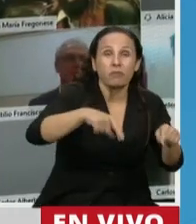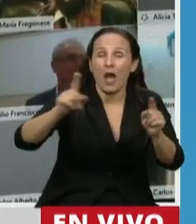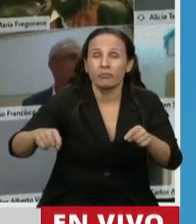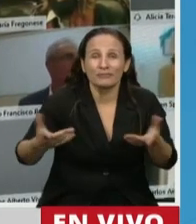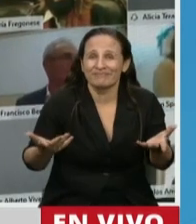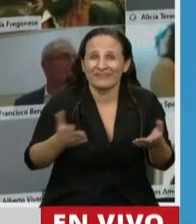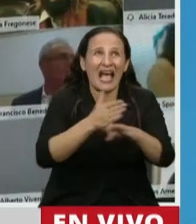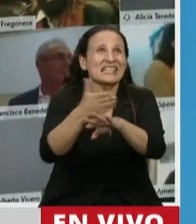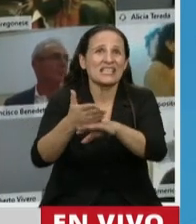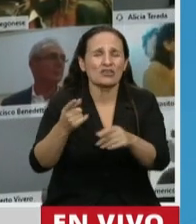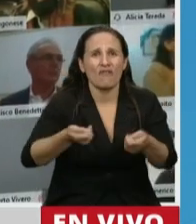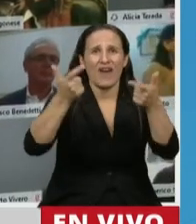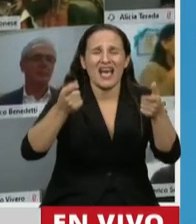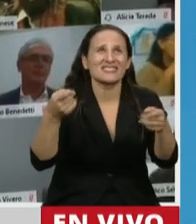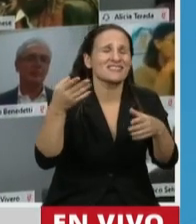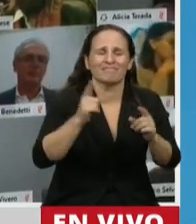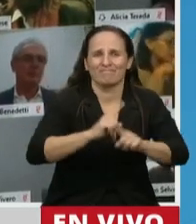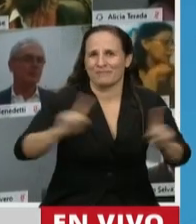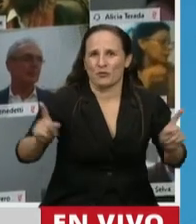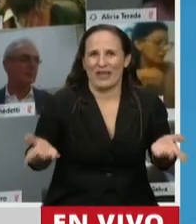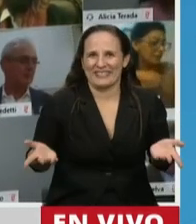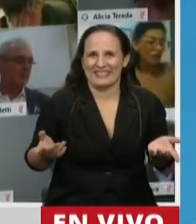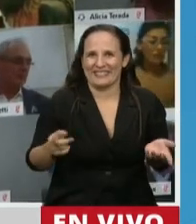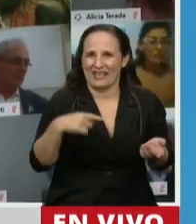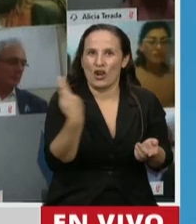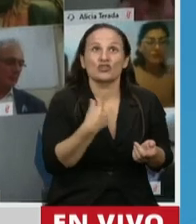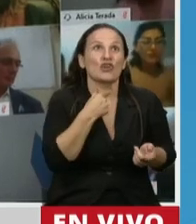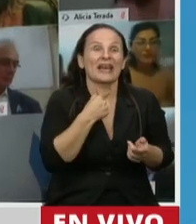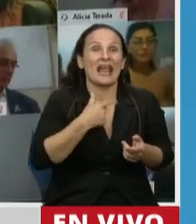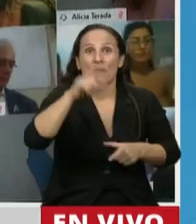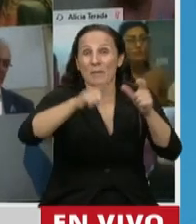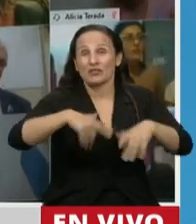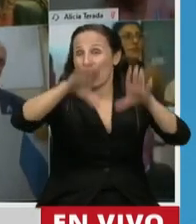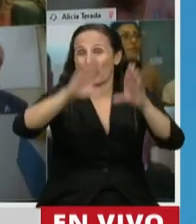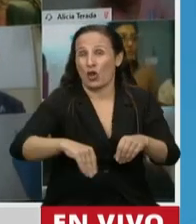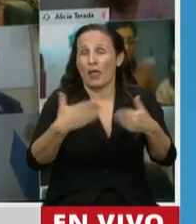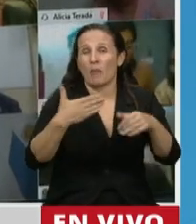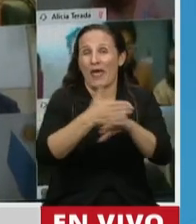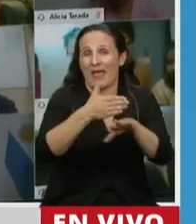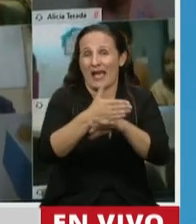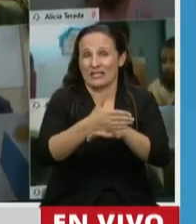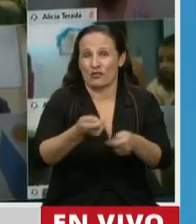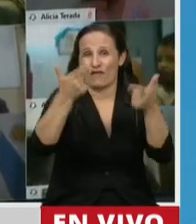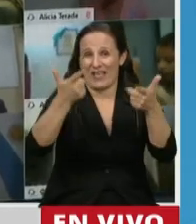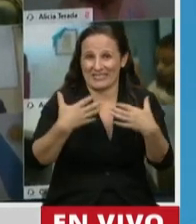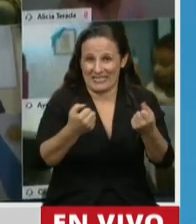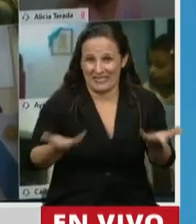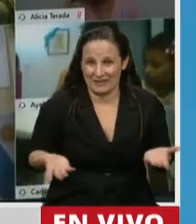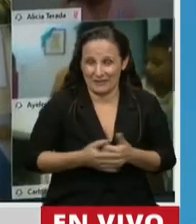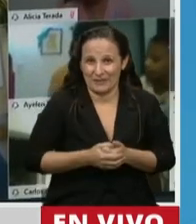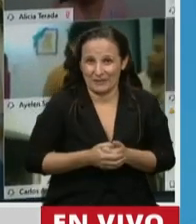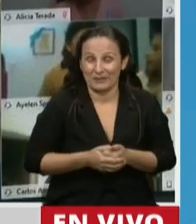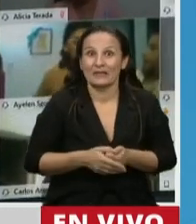lograrse la accesibilidad universal que uno desea en este proyecto que hoy estamos aprobando. Y esto debe ser